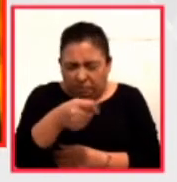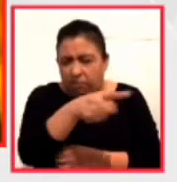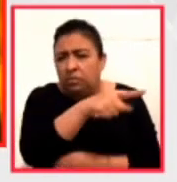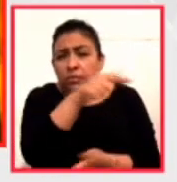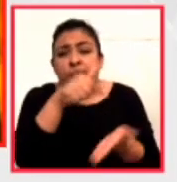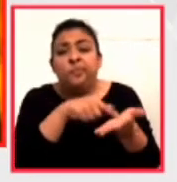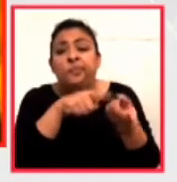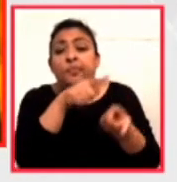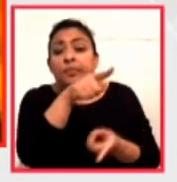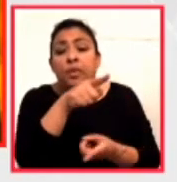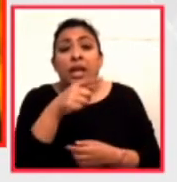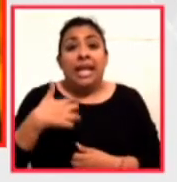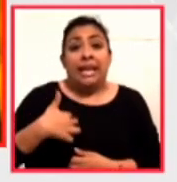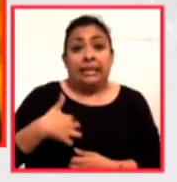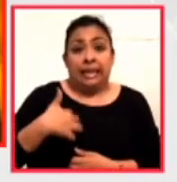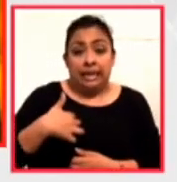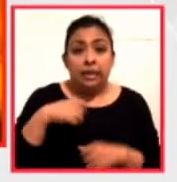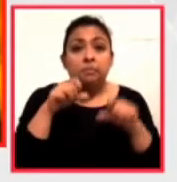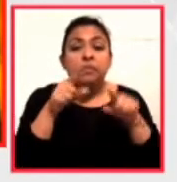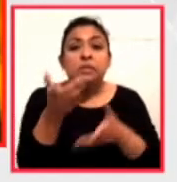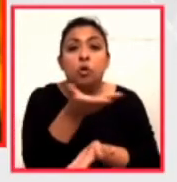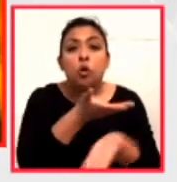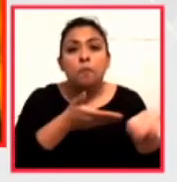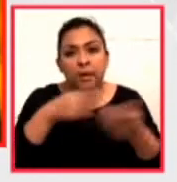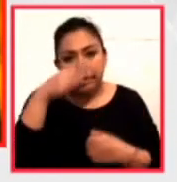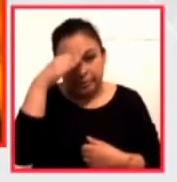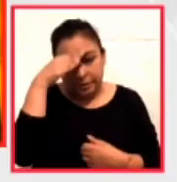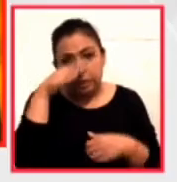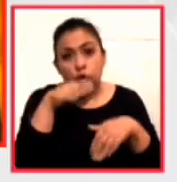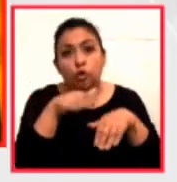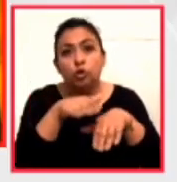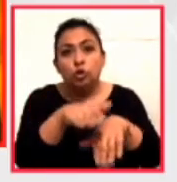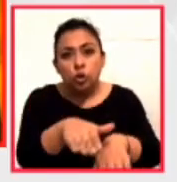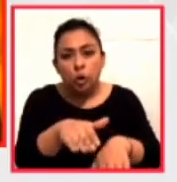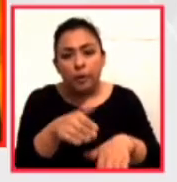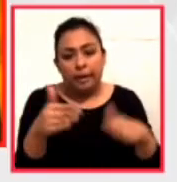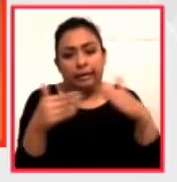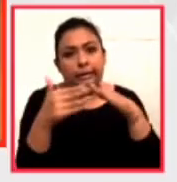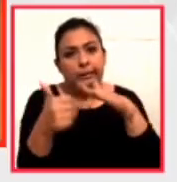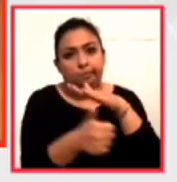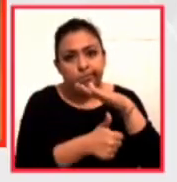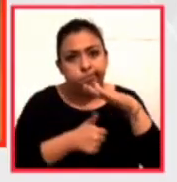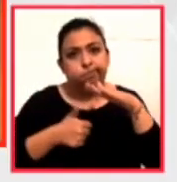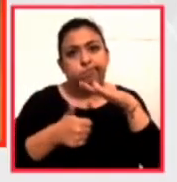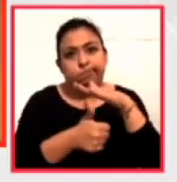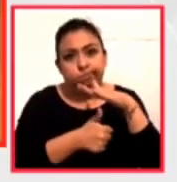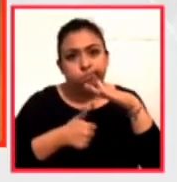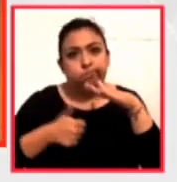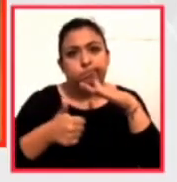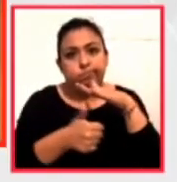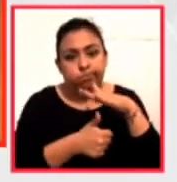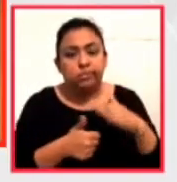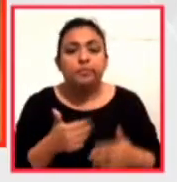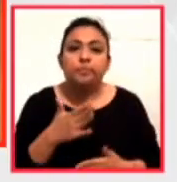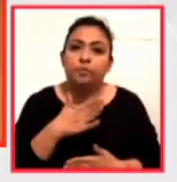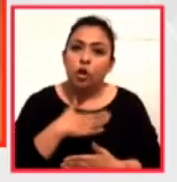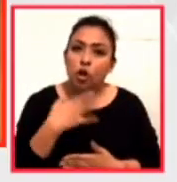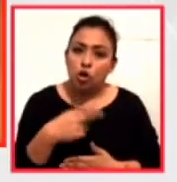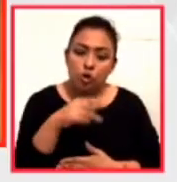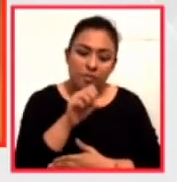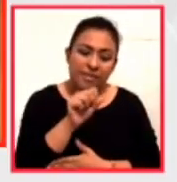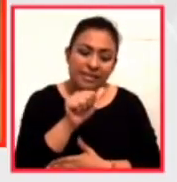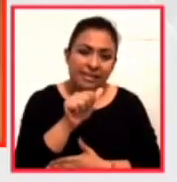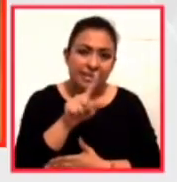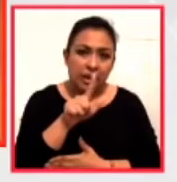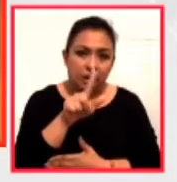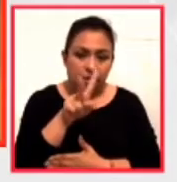radica en Canadá y también nos comparte sus reflexiones a propósito de este confinamiento. Yo soy Salvador Alaniz y